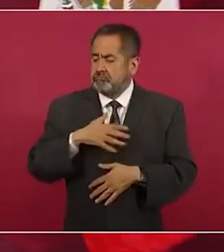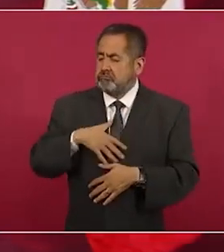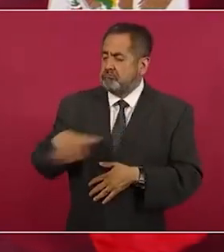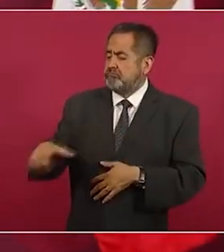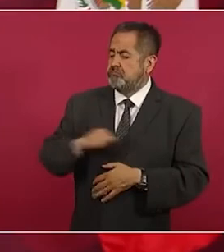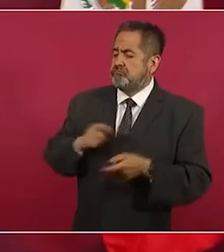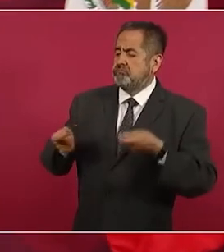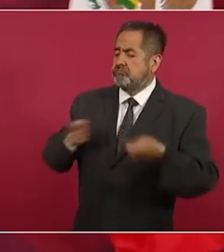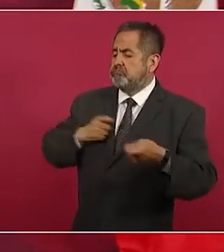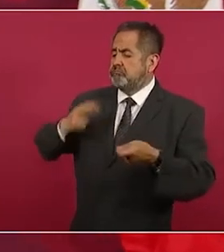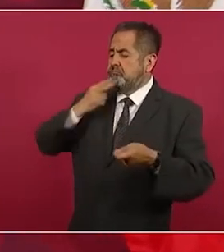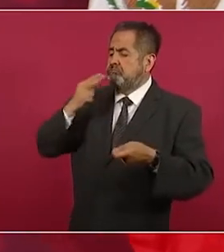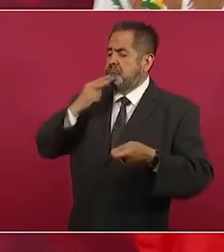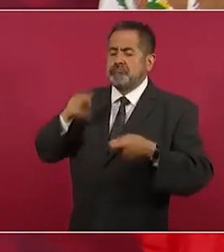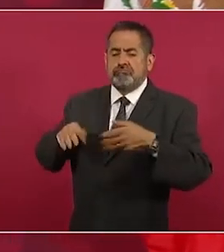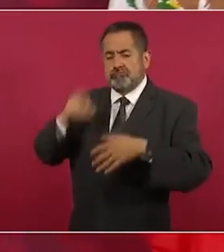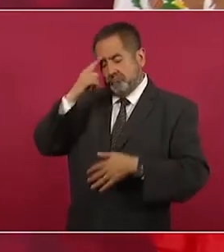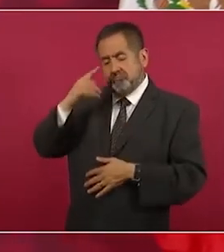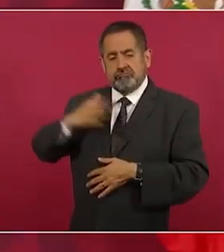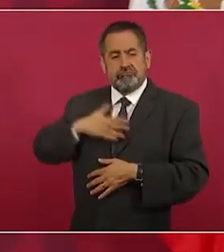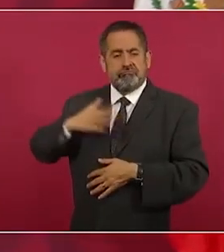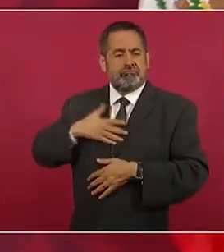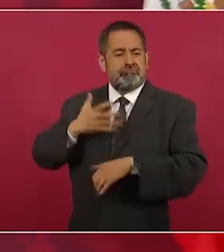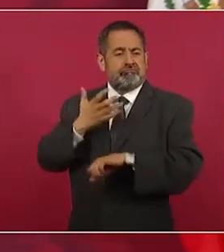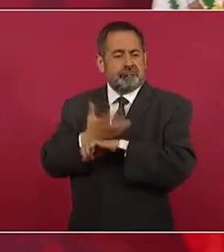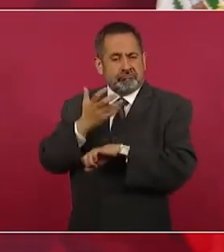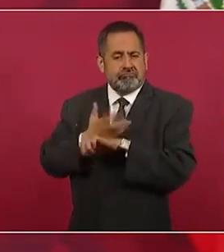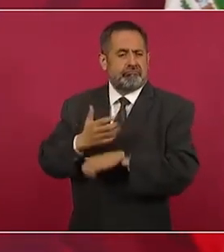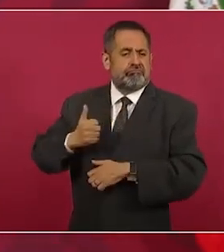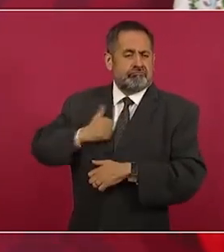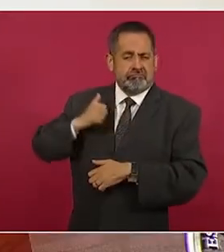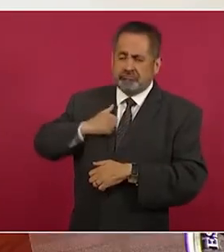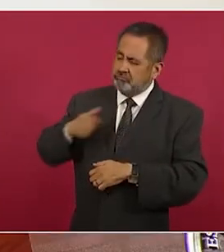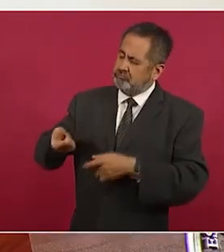de Estados Unidos y de Canadá.